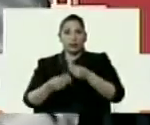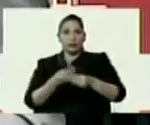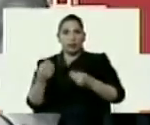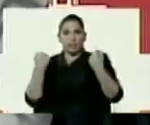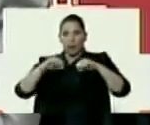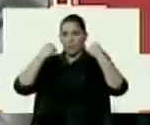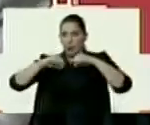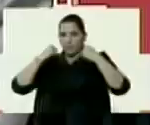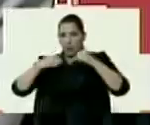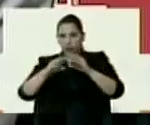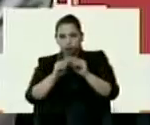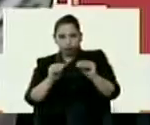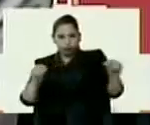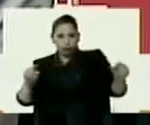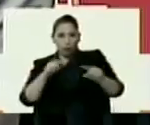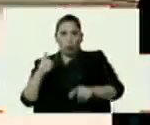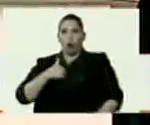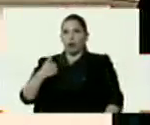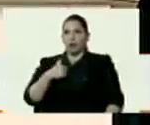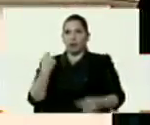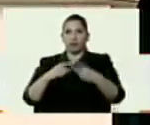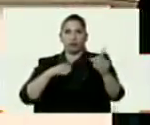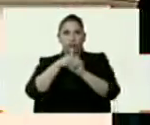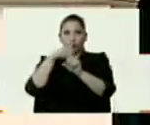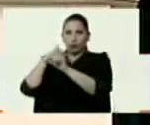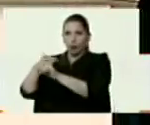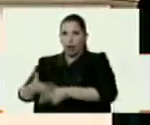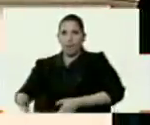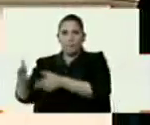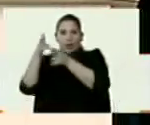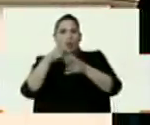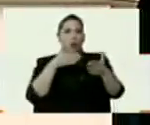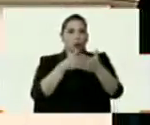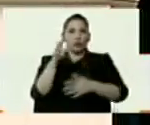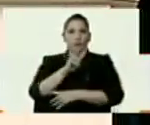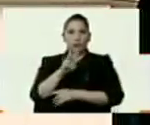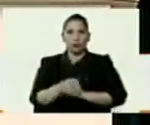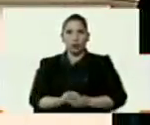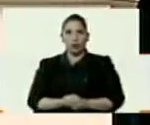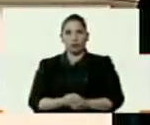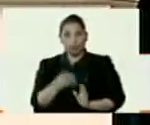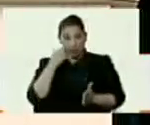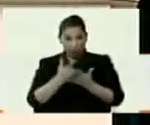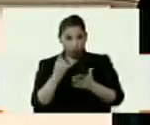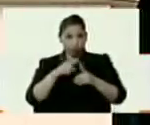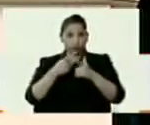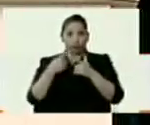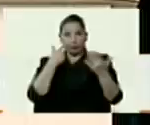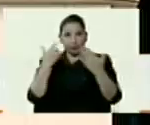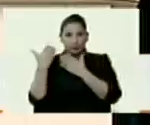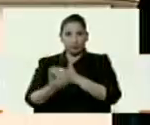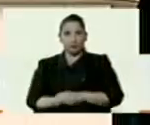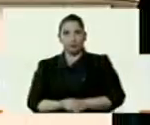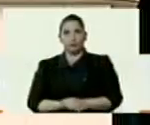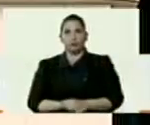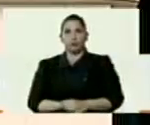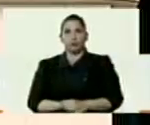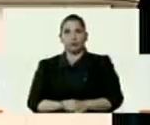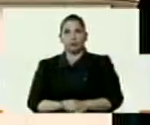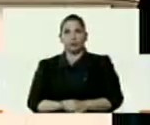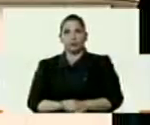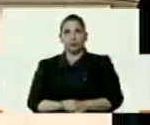preparar el terreno para cualquier tipo de agresión armada contra Venezuela. Entonces fíjense, escudo, los